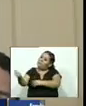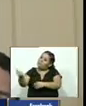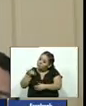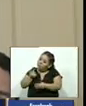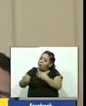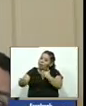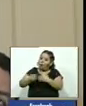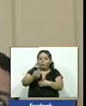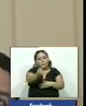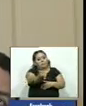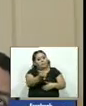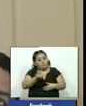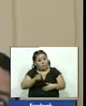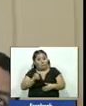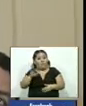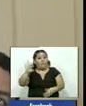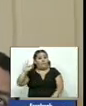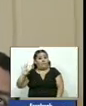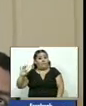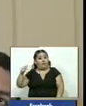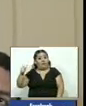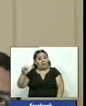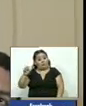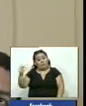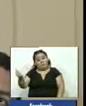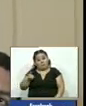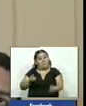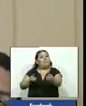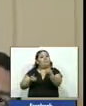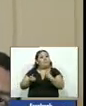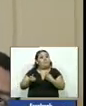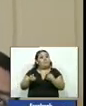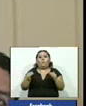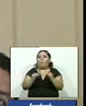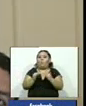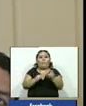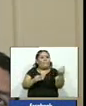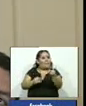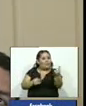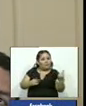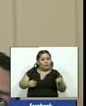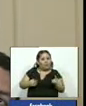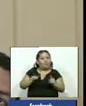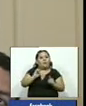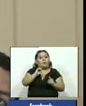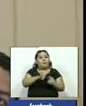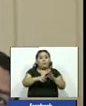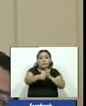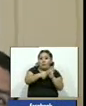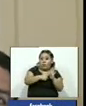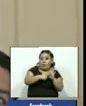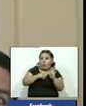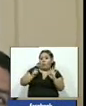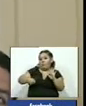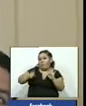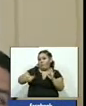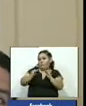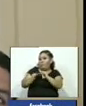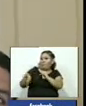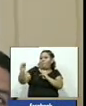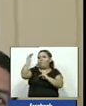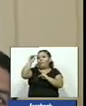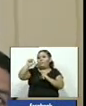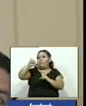escucha al fiscal general de la república y se escucha a todos los involucrados que en este caso son los 5 magistrados electos como